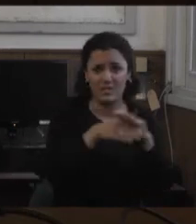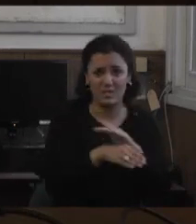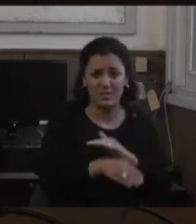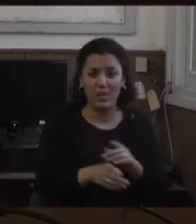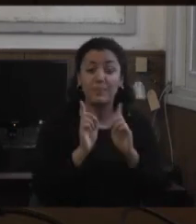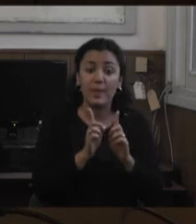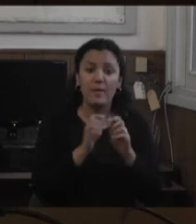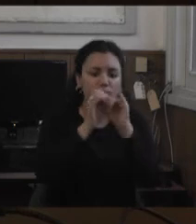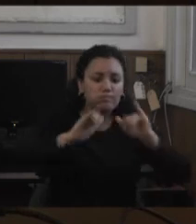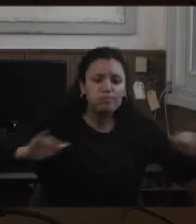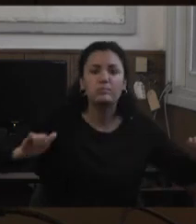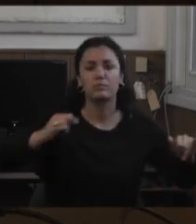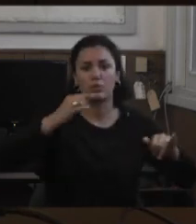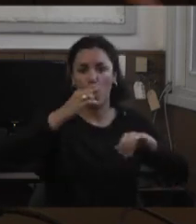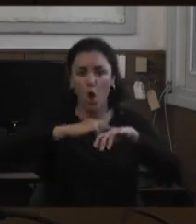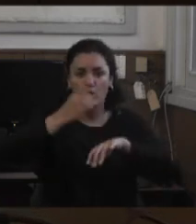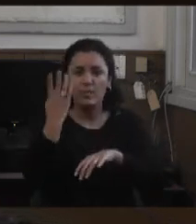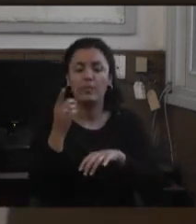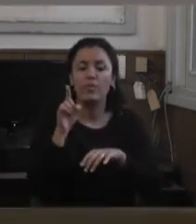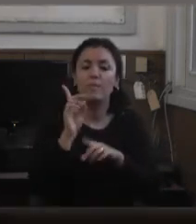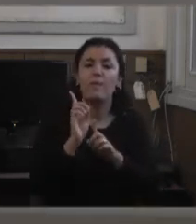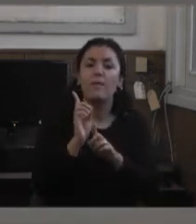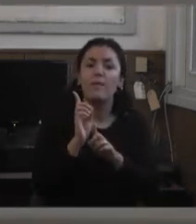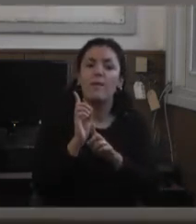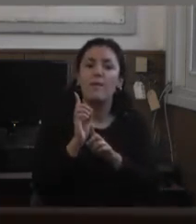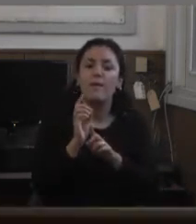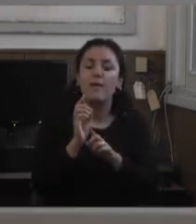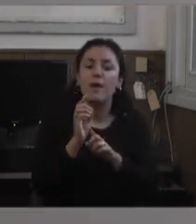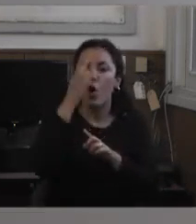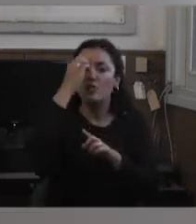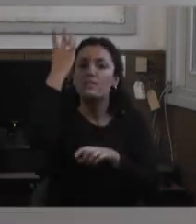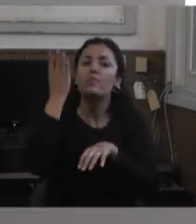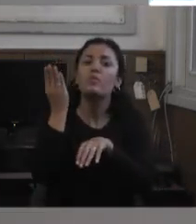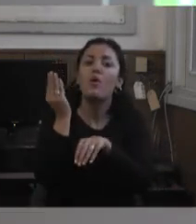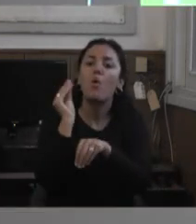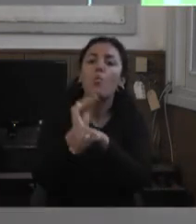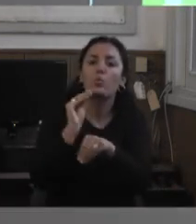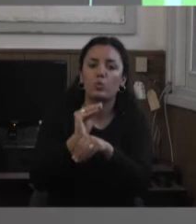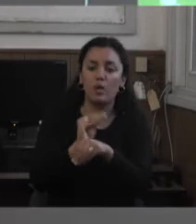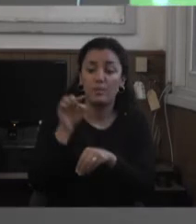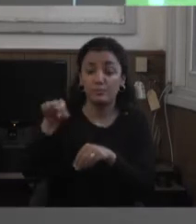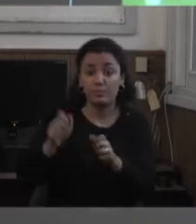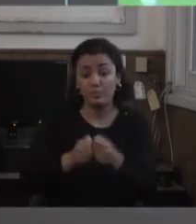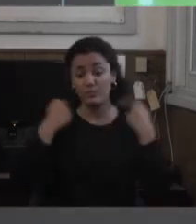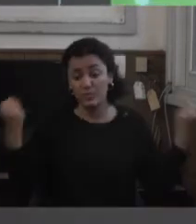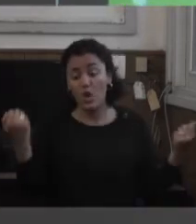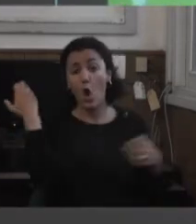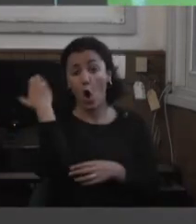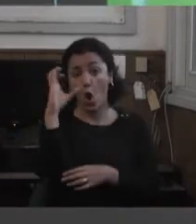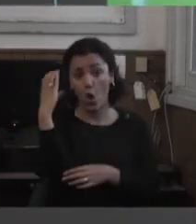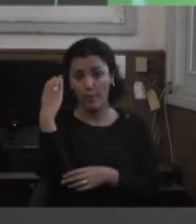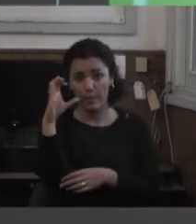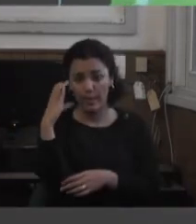para mí lo principal hoy es el mensaje cultural y acá hay dos imágenes una tiene que ver con un periódico colombiano que dice